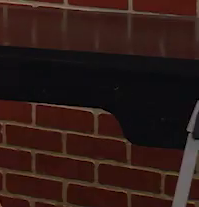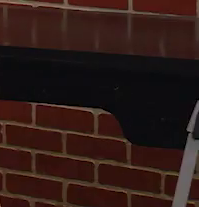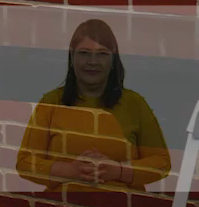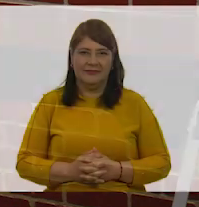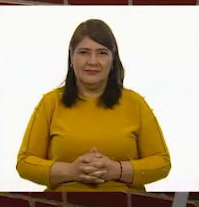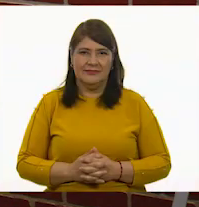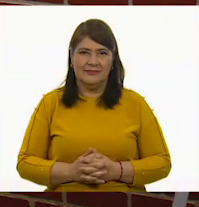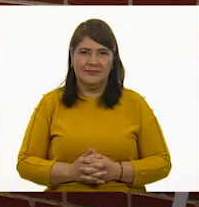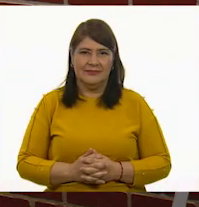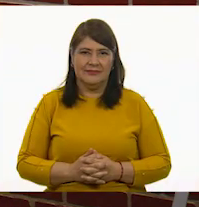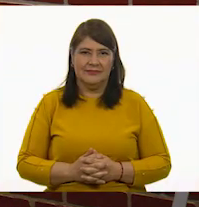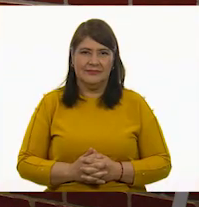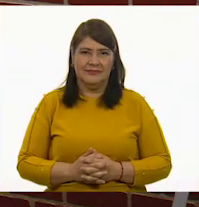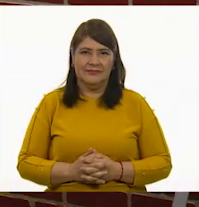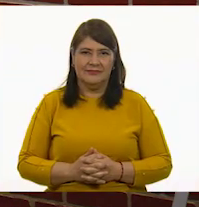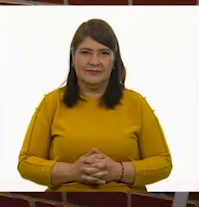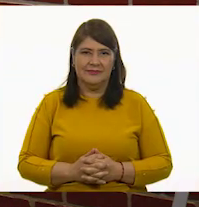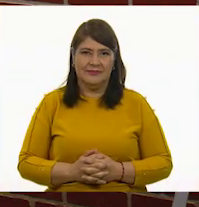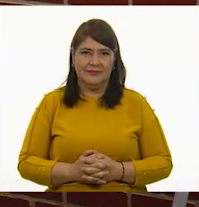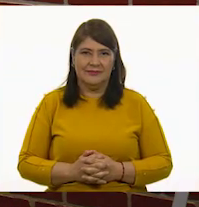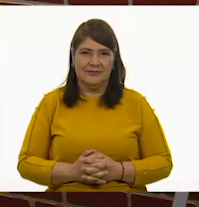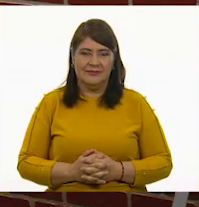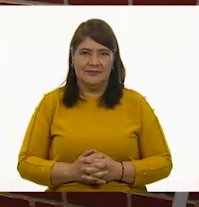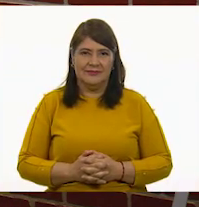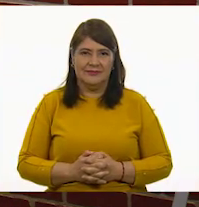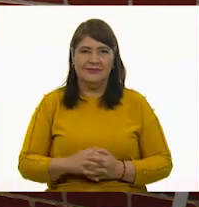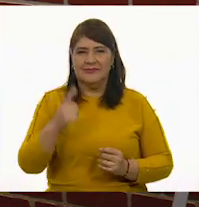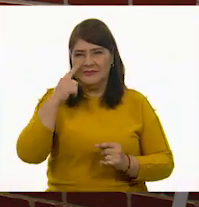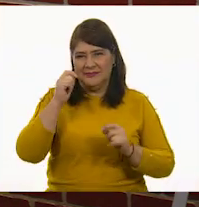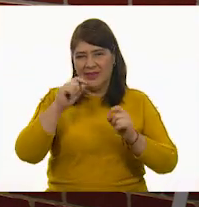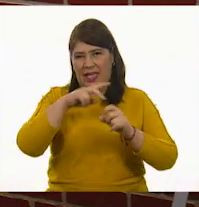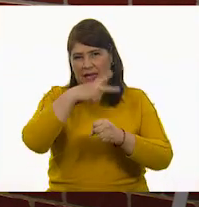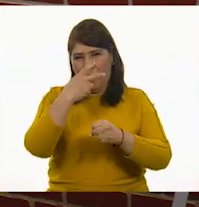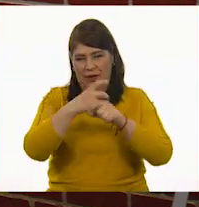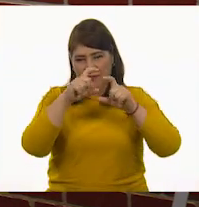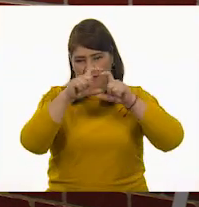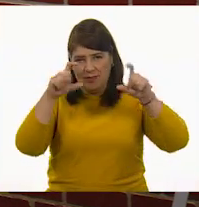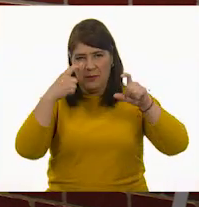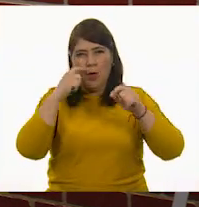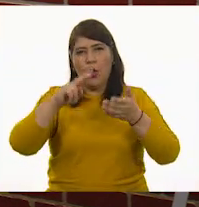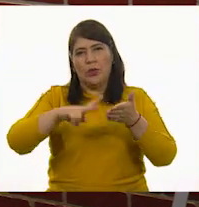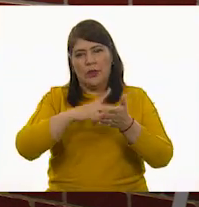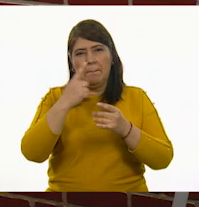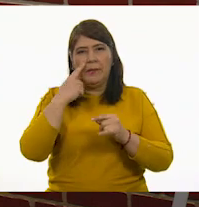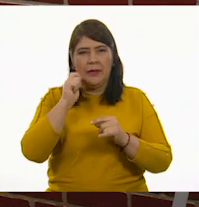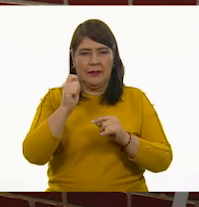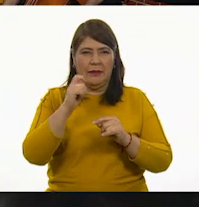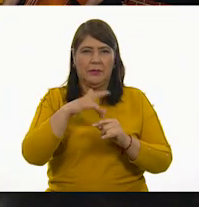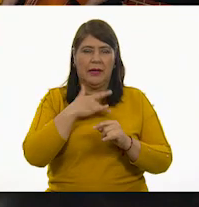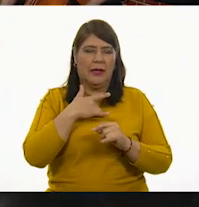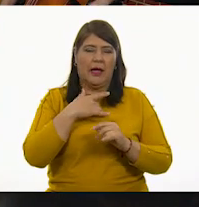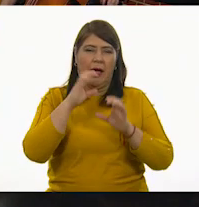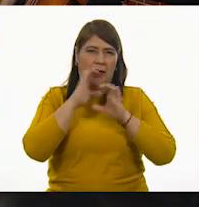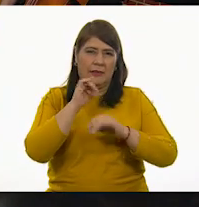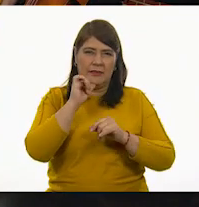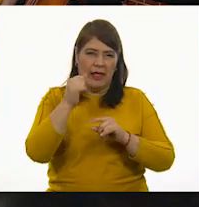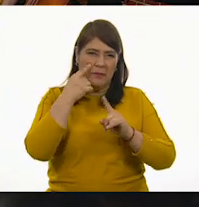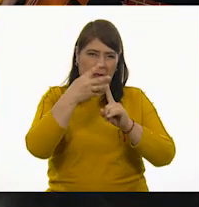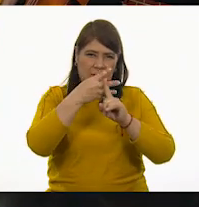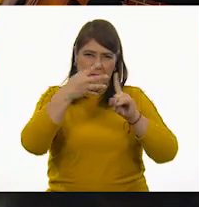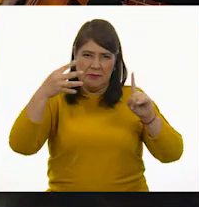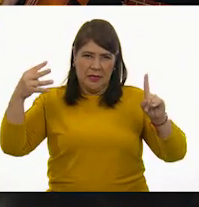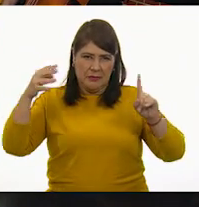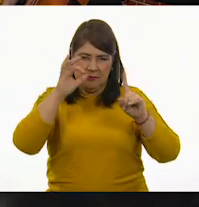Muy bien. Vamos con la segunda frase. Leamos otra vez. Primero, sin entonar. Tres